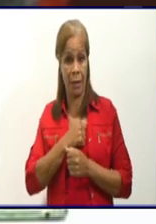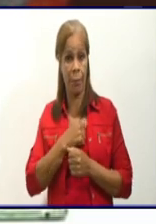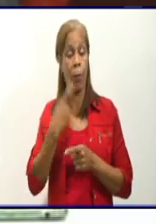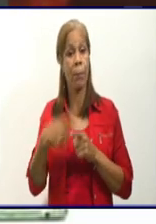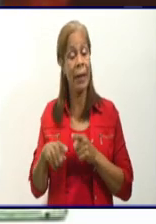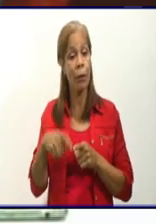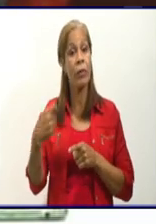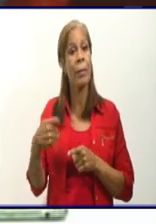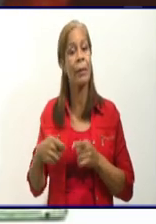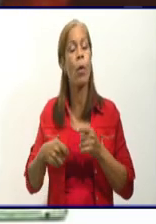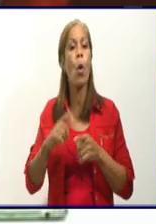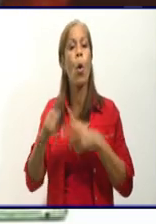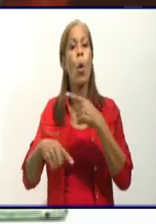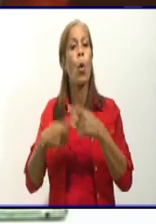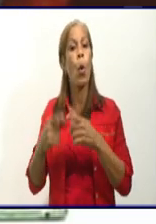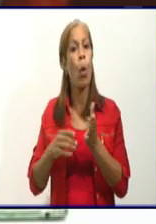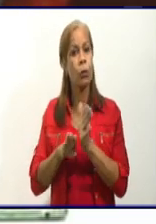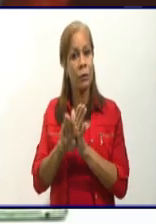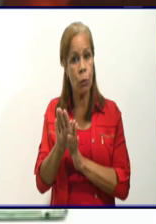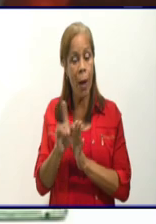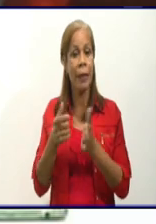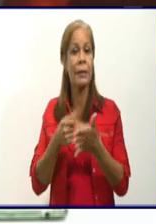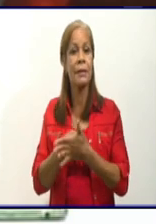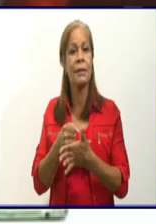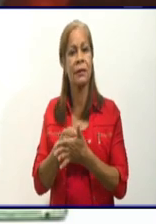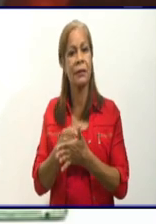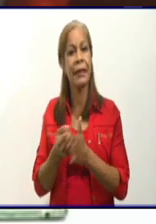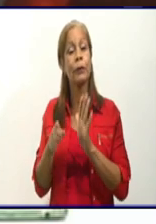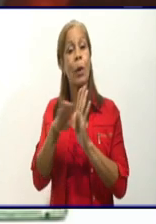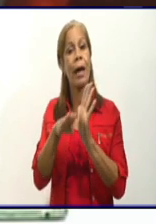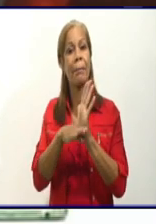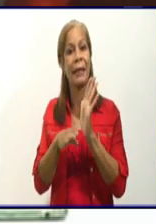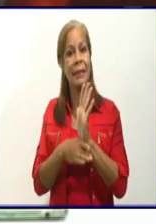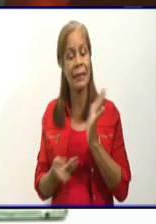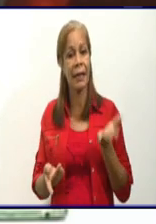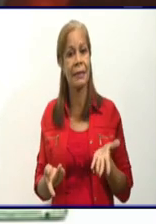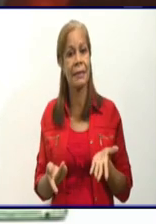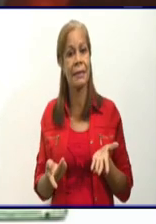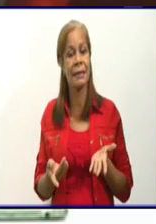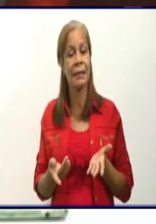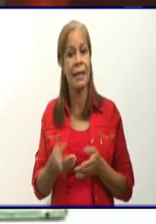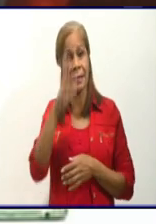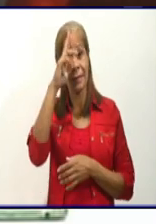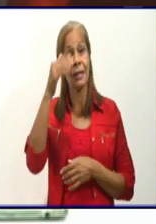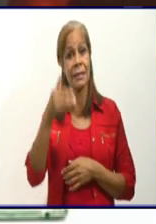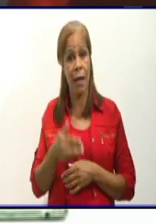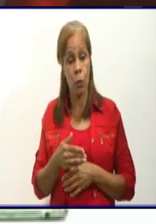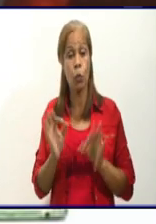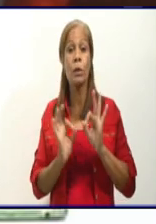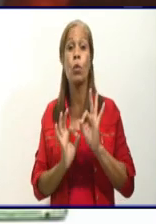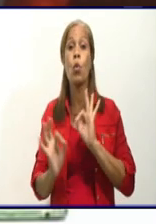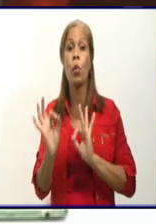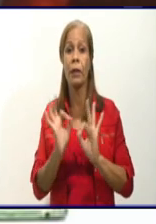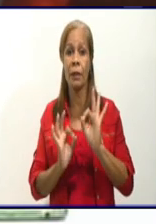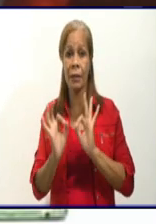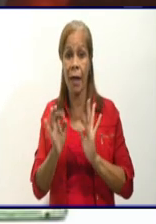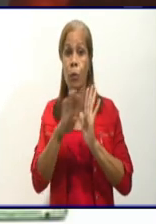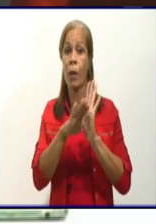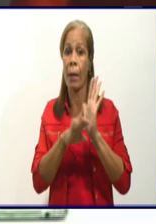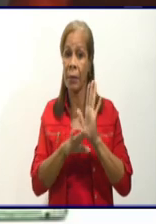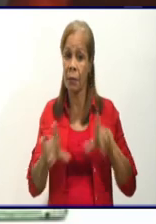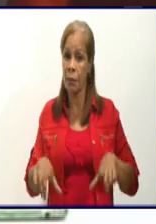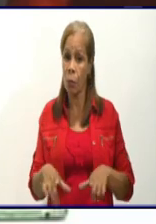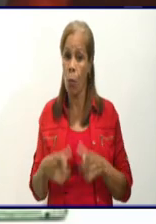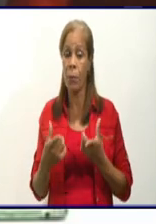insistiendo en adoptar las medidas higiénico-sanitarias desde nuestro centro de trabajo